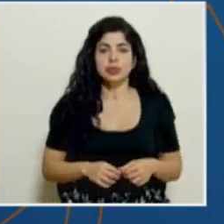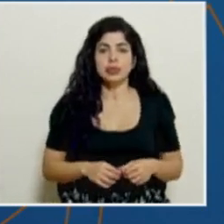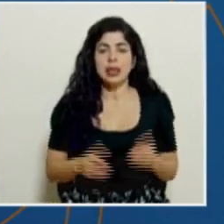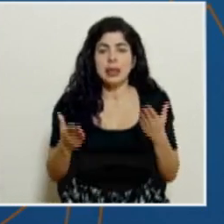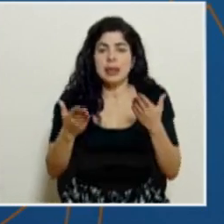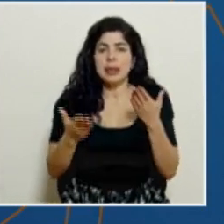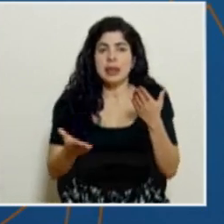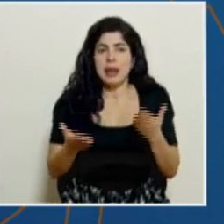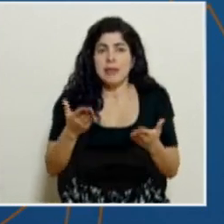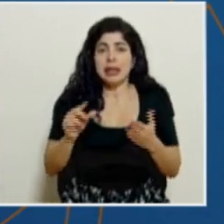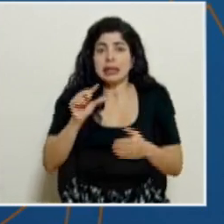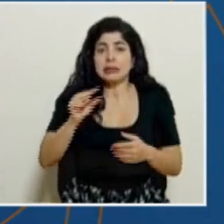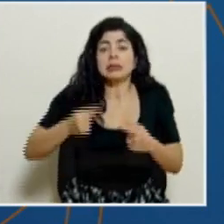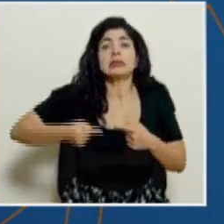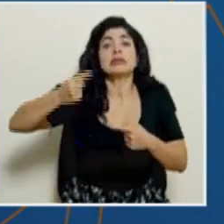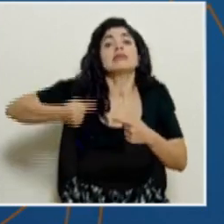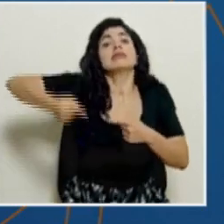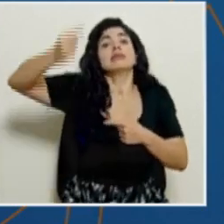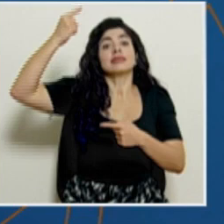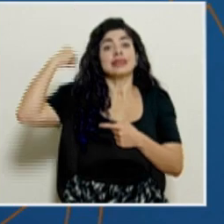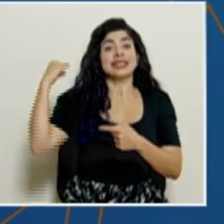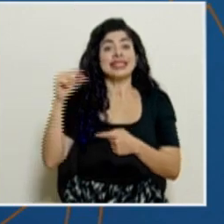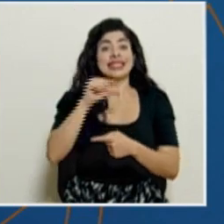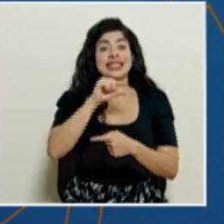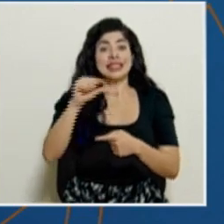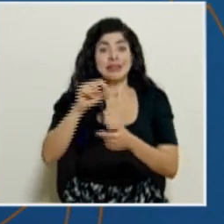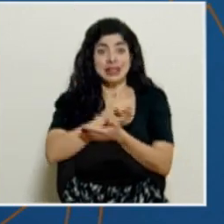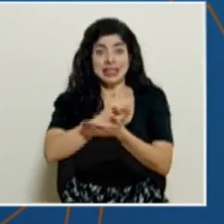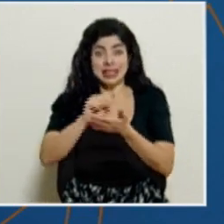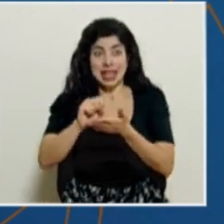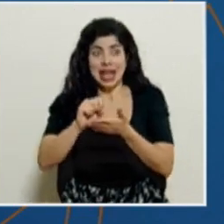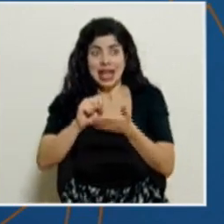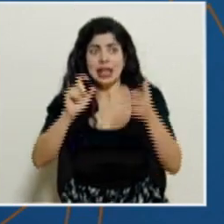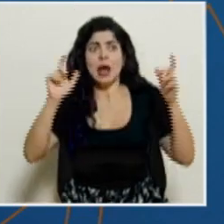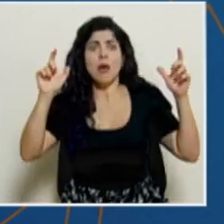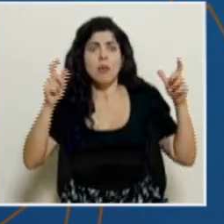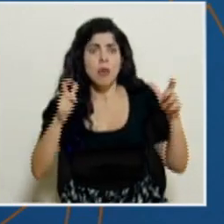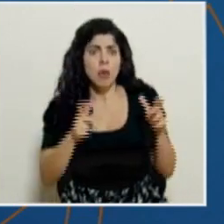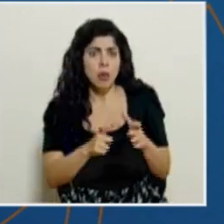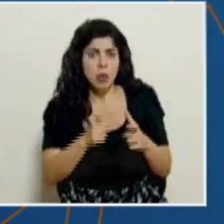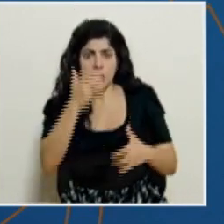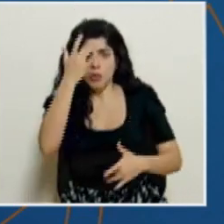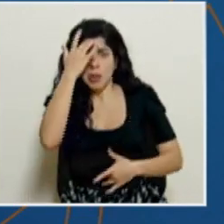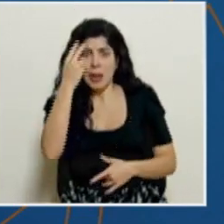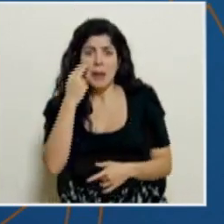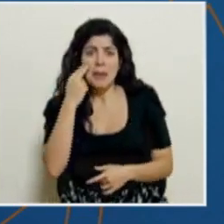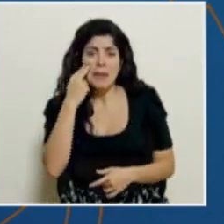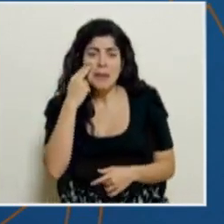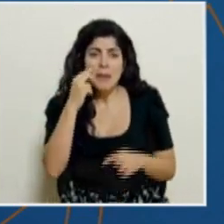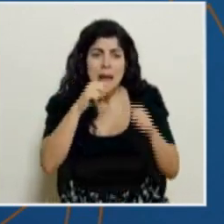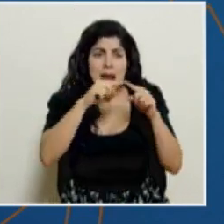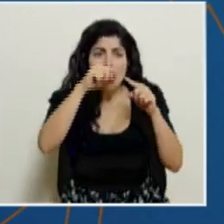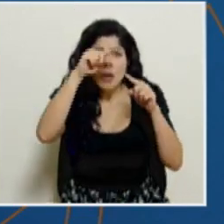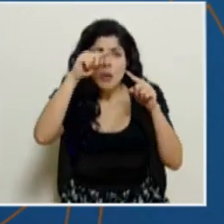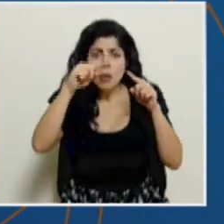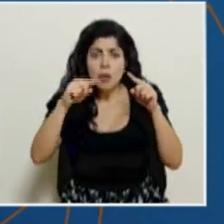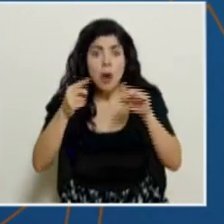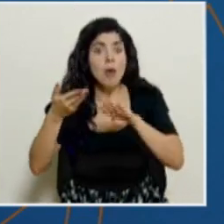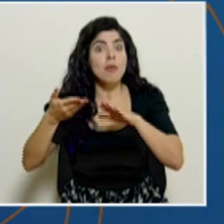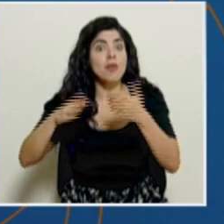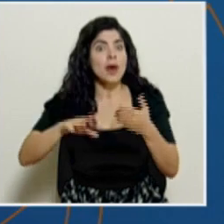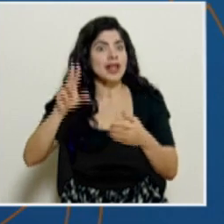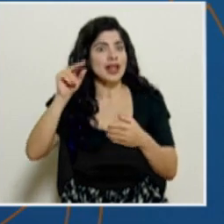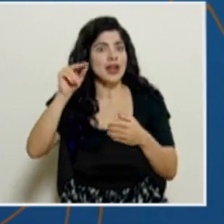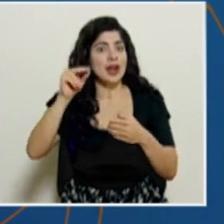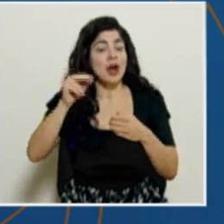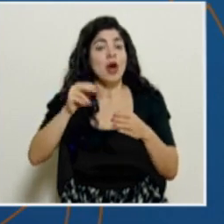Tal vez la semana tras anterior, que fue Semana Santa, pues sí hubo una disminución en la captación de casos. Ustedes ven que eso no pasa con los fallecidos, que